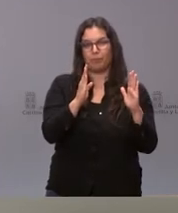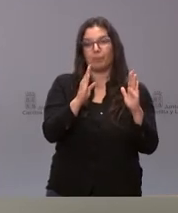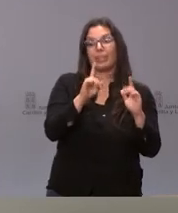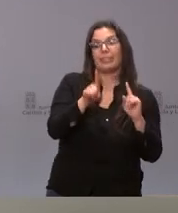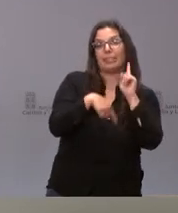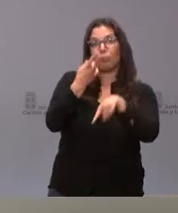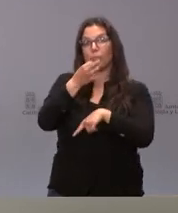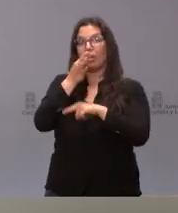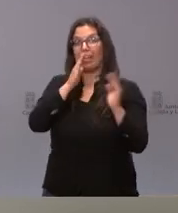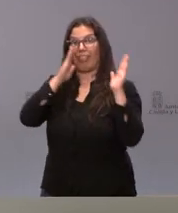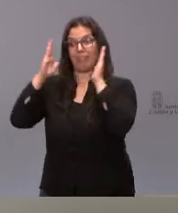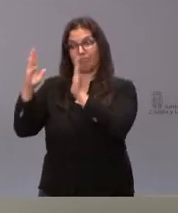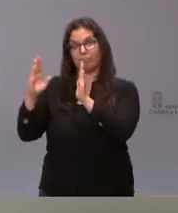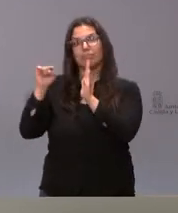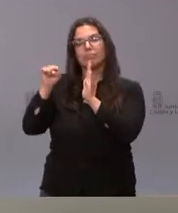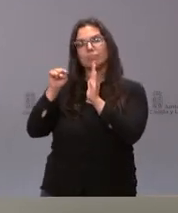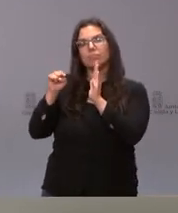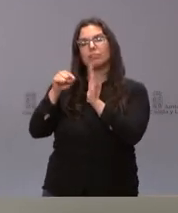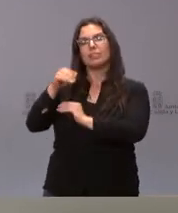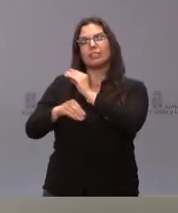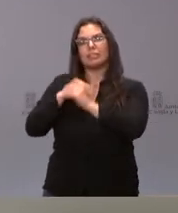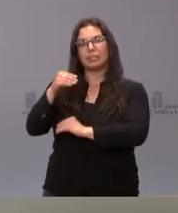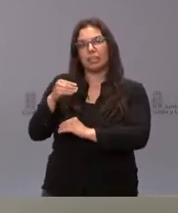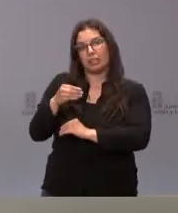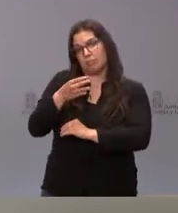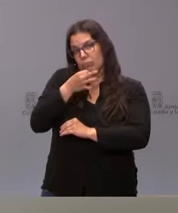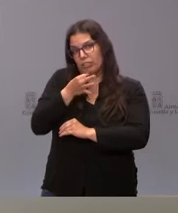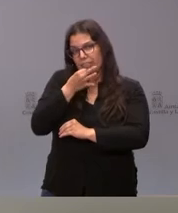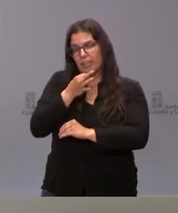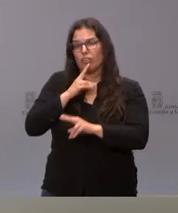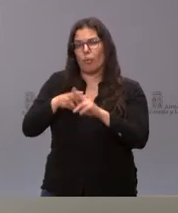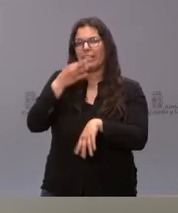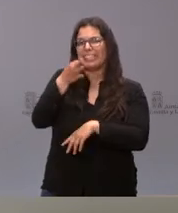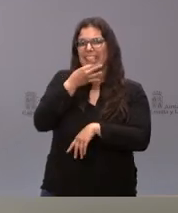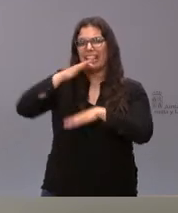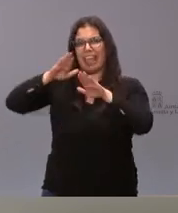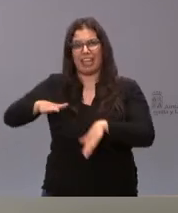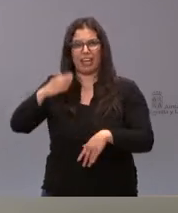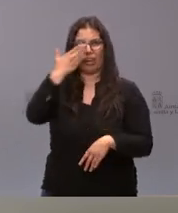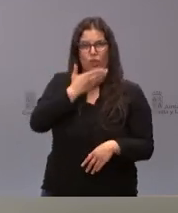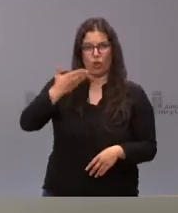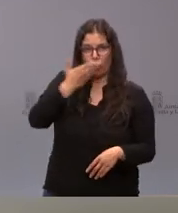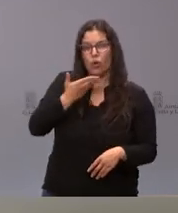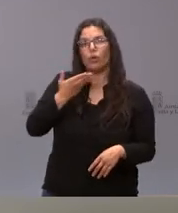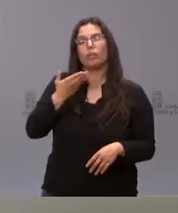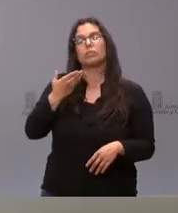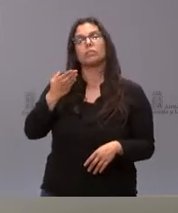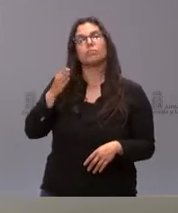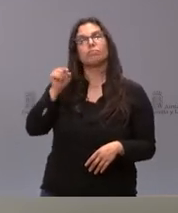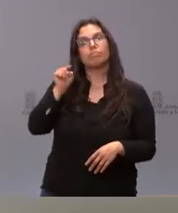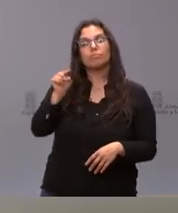Tardes en el cole, que se desarrolla, como su nombre indica, lo largo de la jornada de la tarde, en este caso,